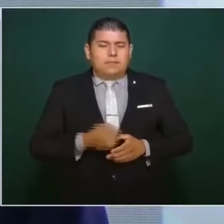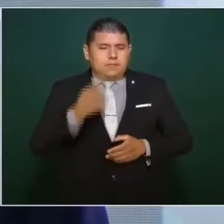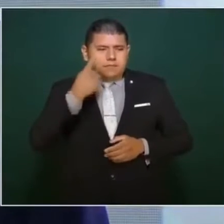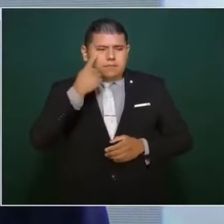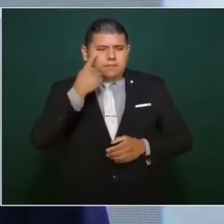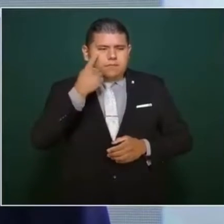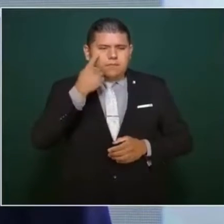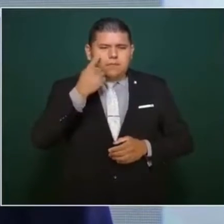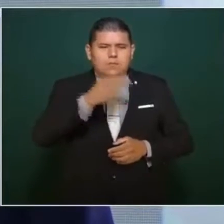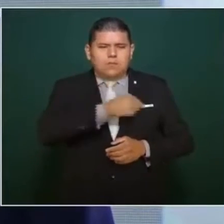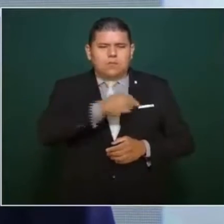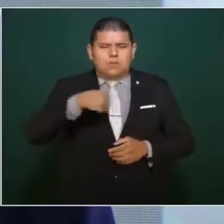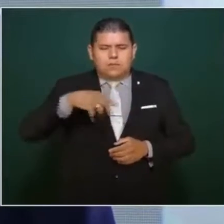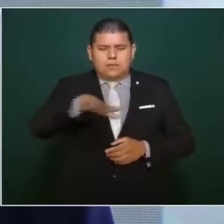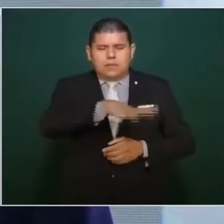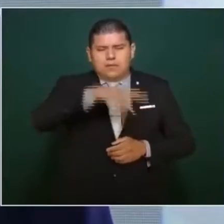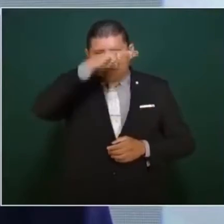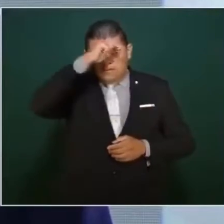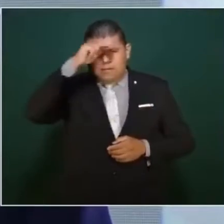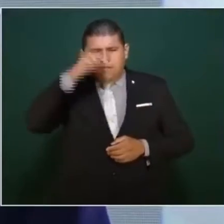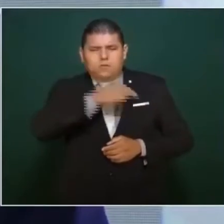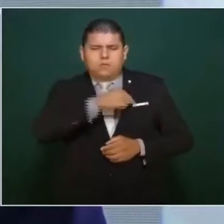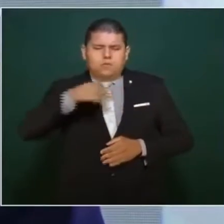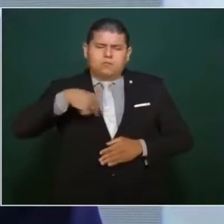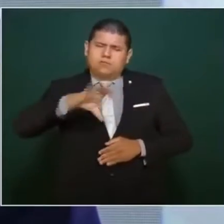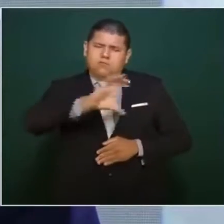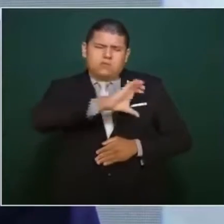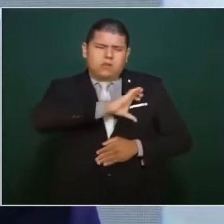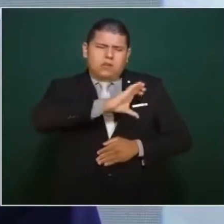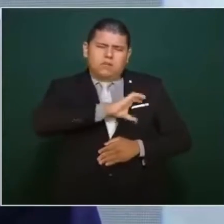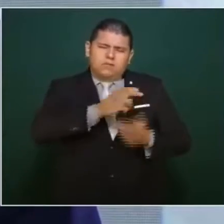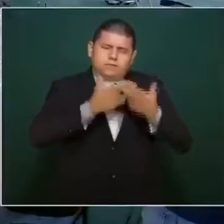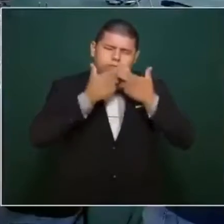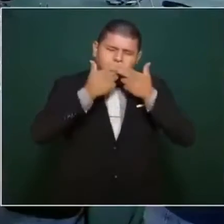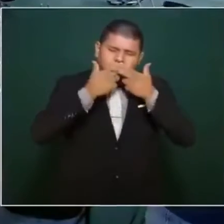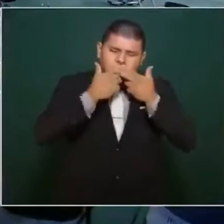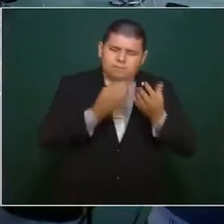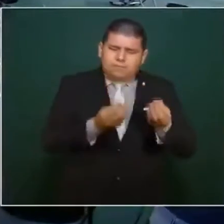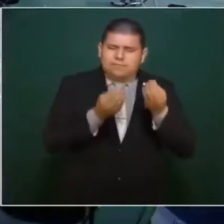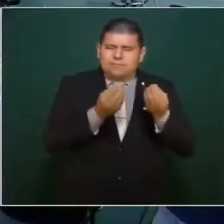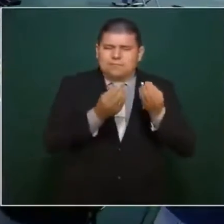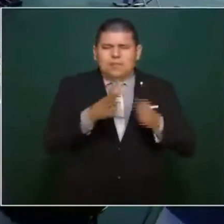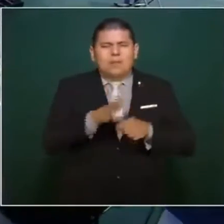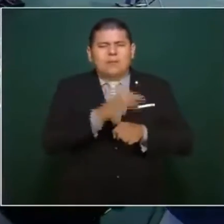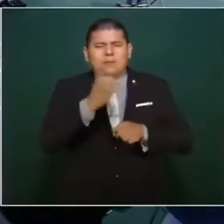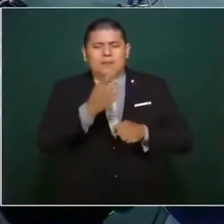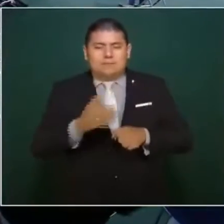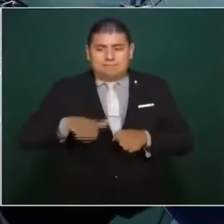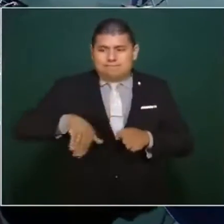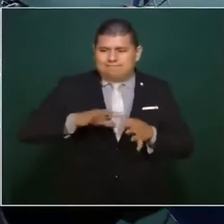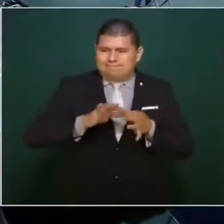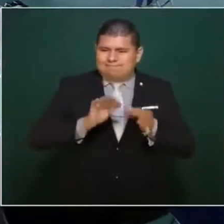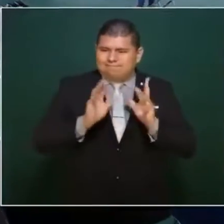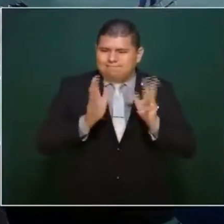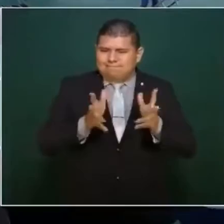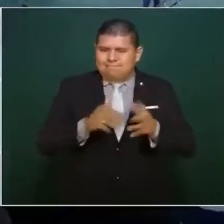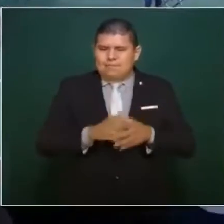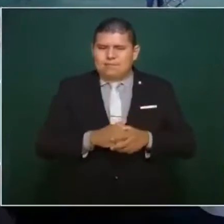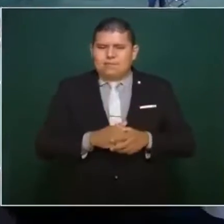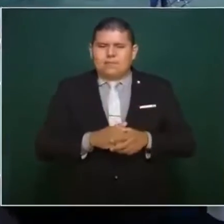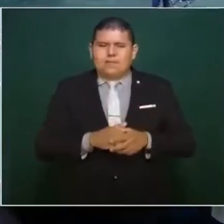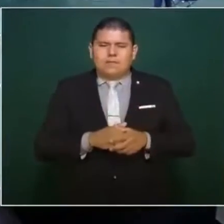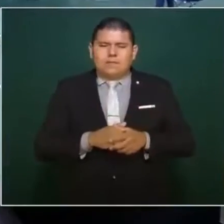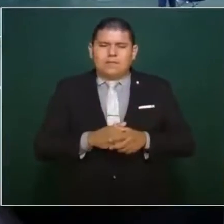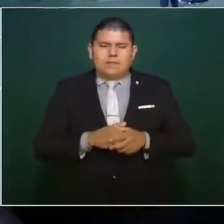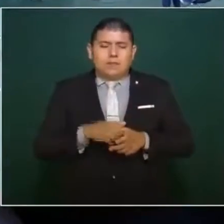pueblo en Nayarit, mucho, mucho, mucho, mucho afecto, porque ya lo dije, durante mucho